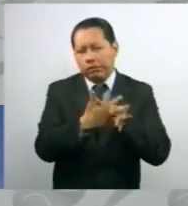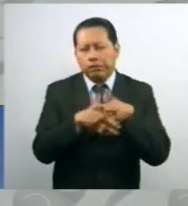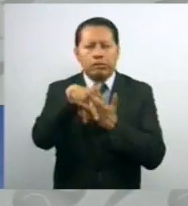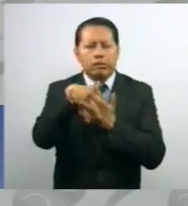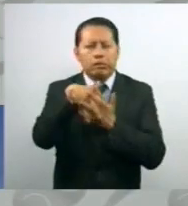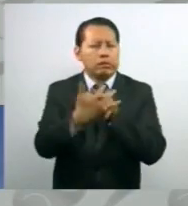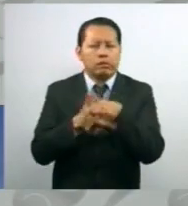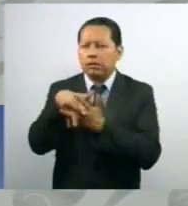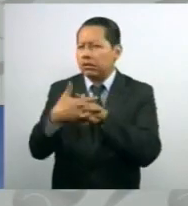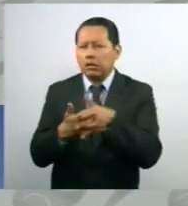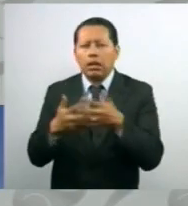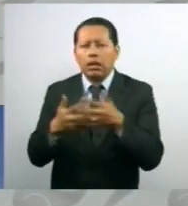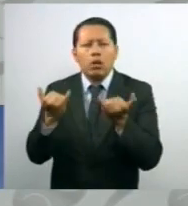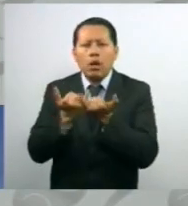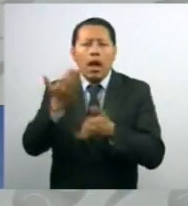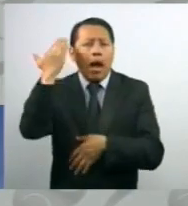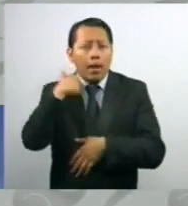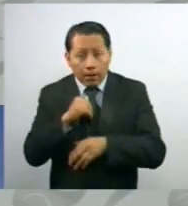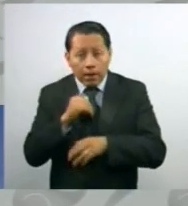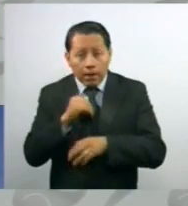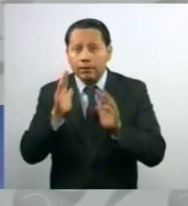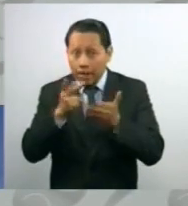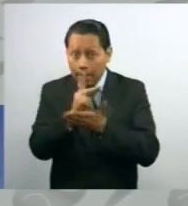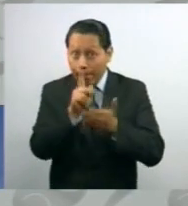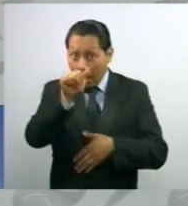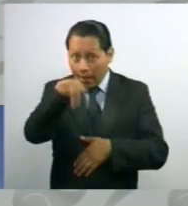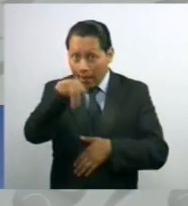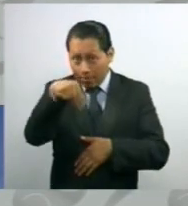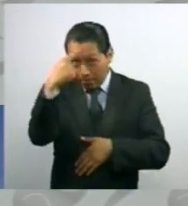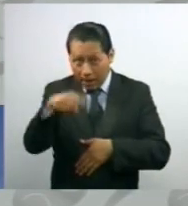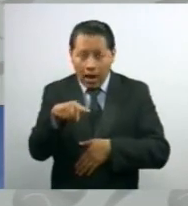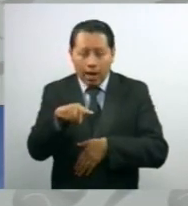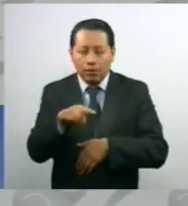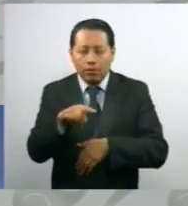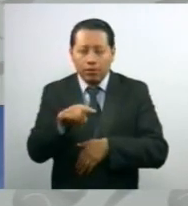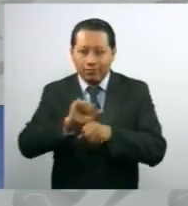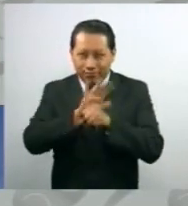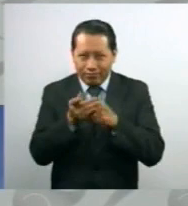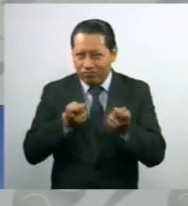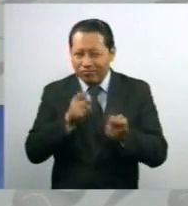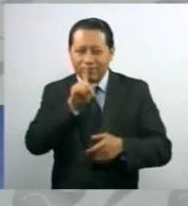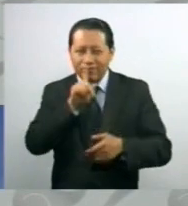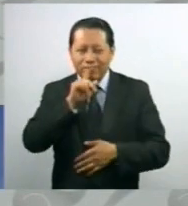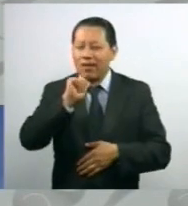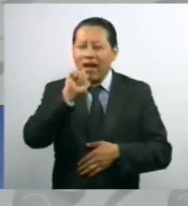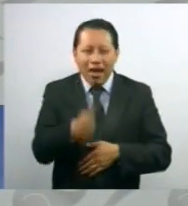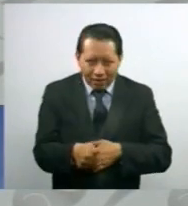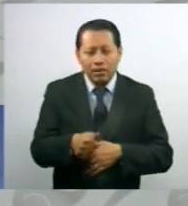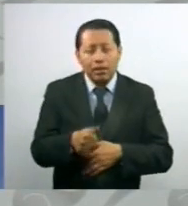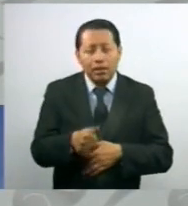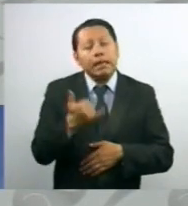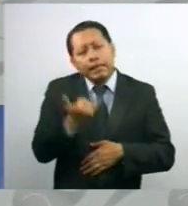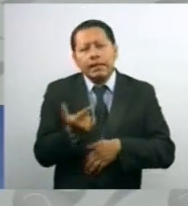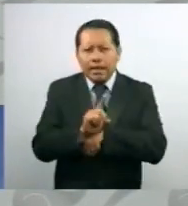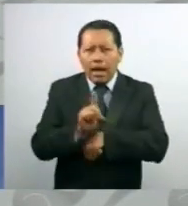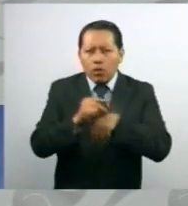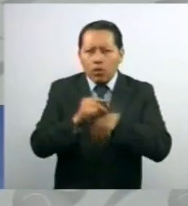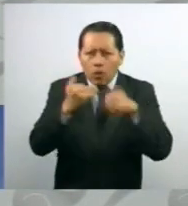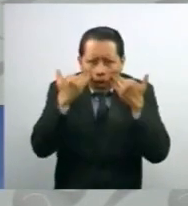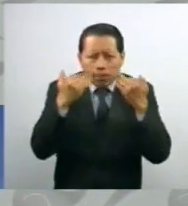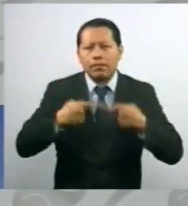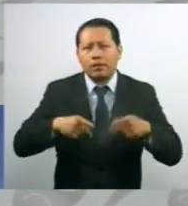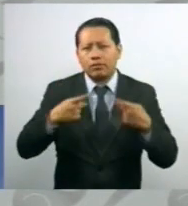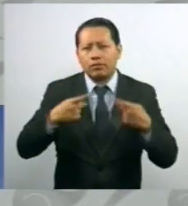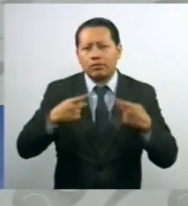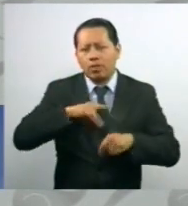hubo una estrategia para la atención de la pandemia. Sabemos las consecuencias y que todos los días nos duele ver el número de personas que pierden la vida.